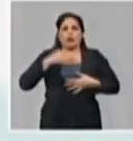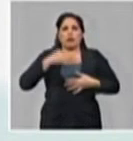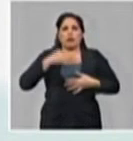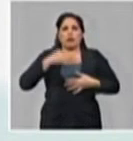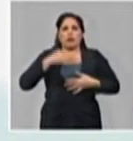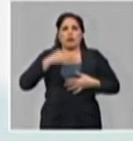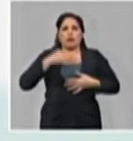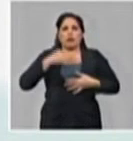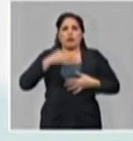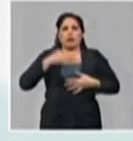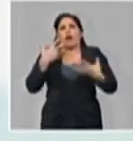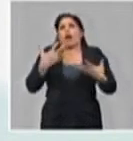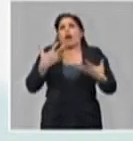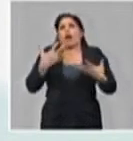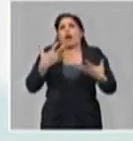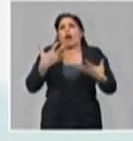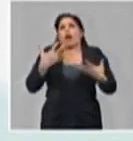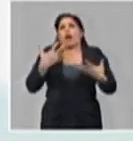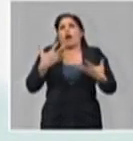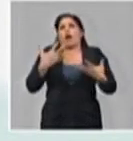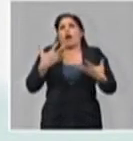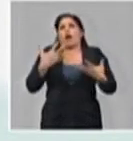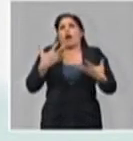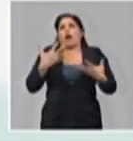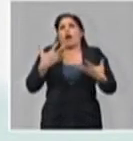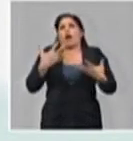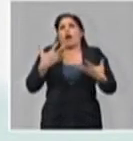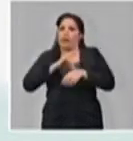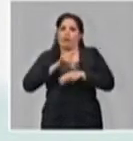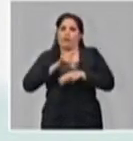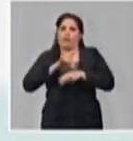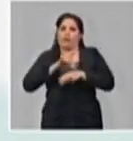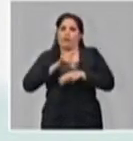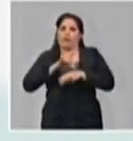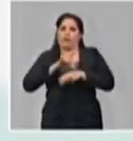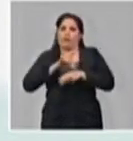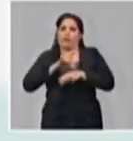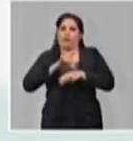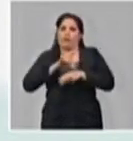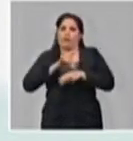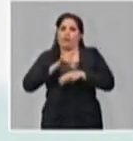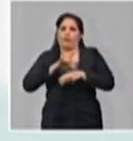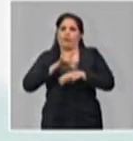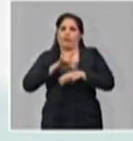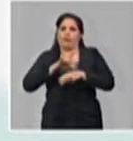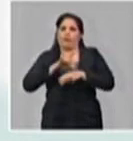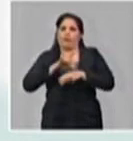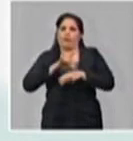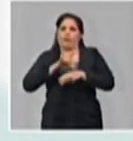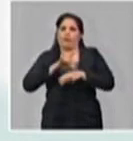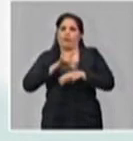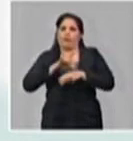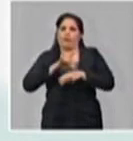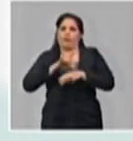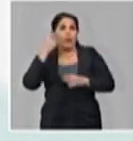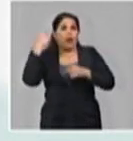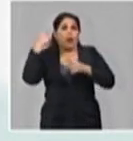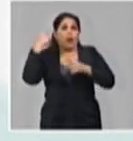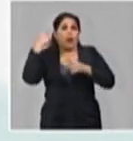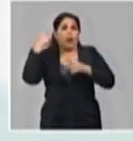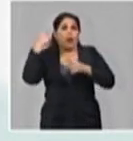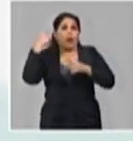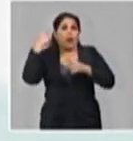en una persona que puede estar afectada por este virus. No obstante, aparecen otros